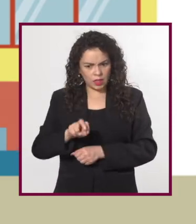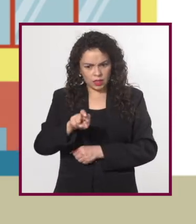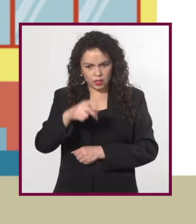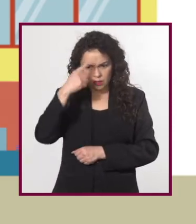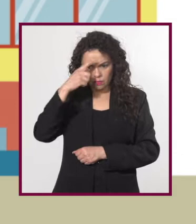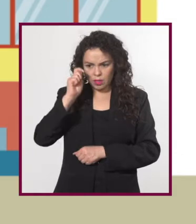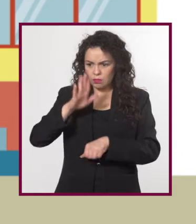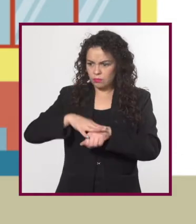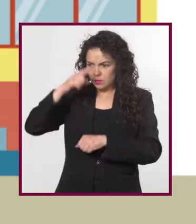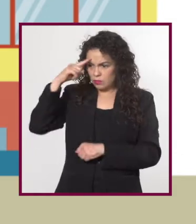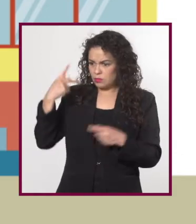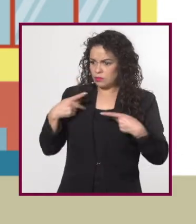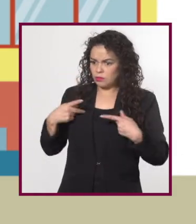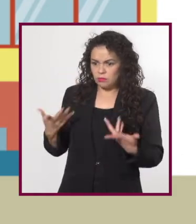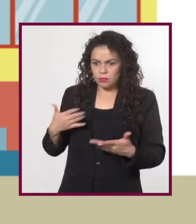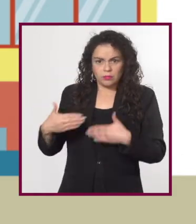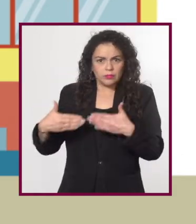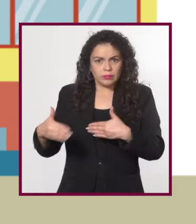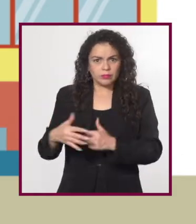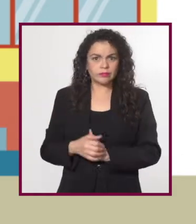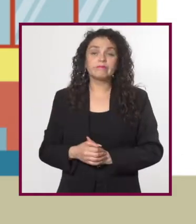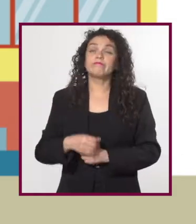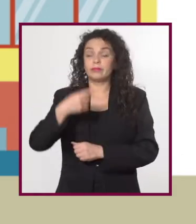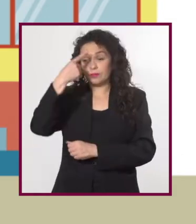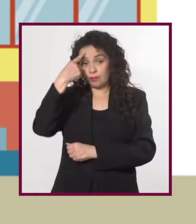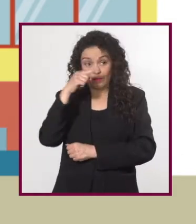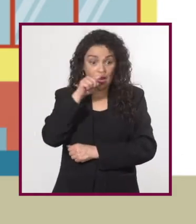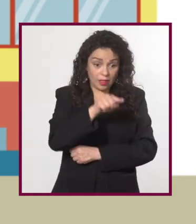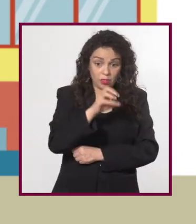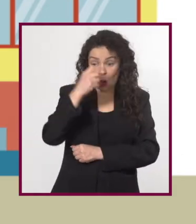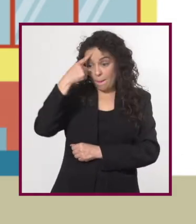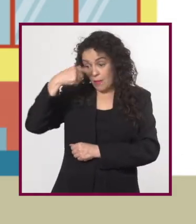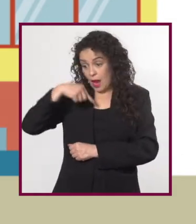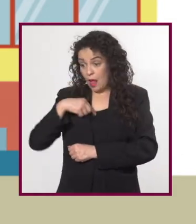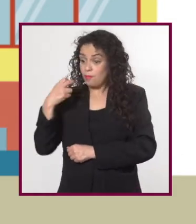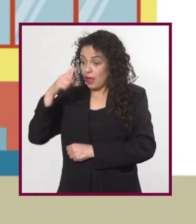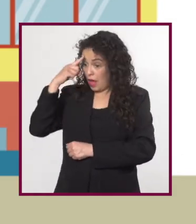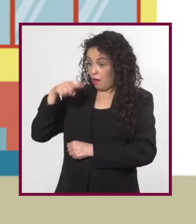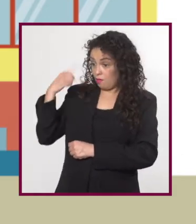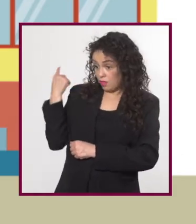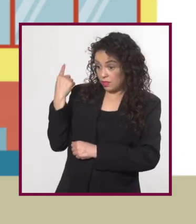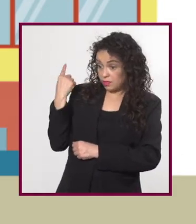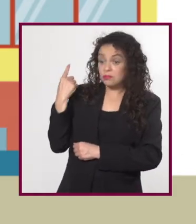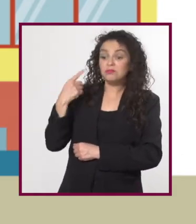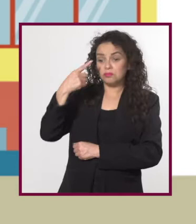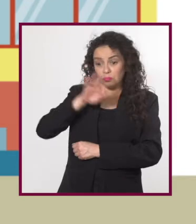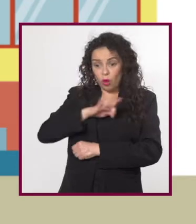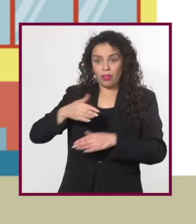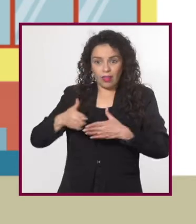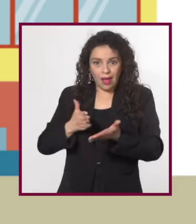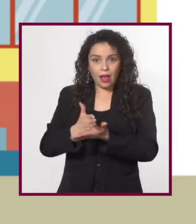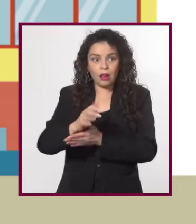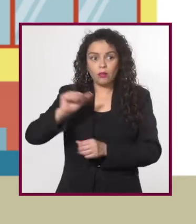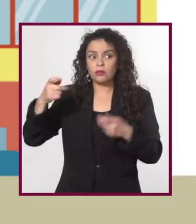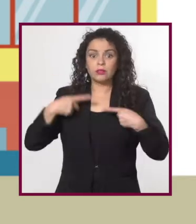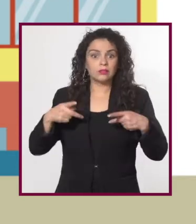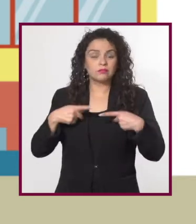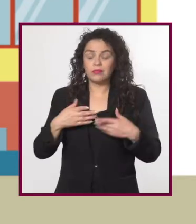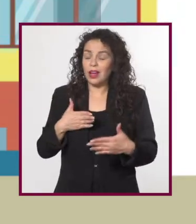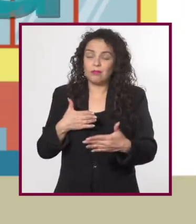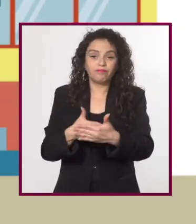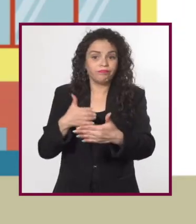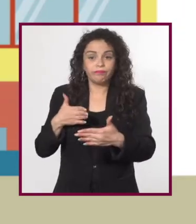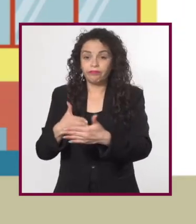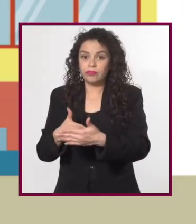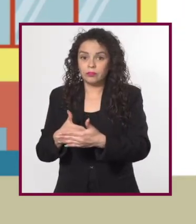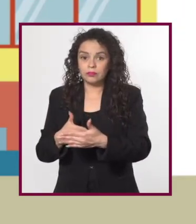escalera era algo hecho para facilitarnos las cosas. Lo que para ti o para mí es un facilitador, para otras personas puede ser